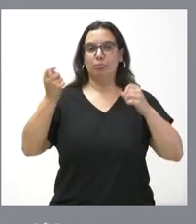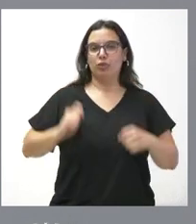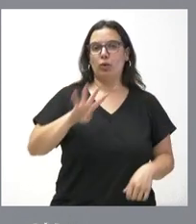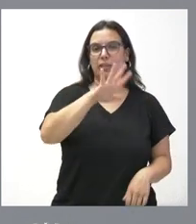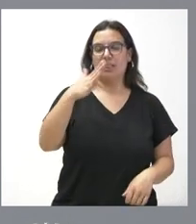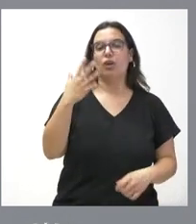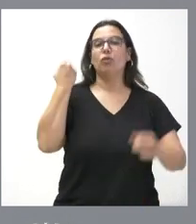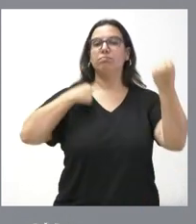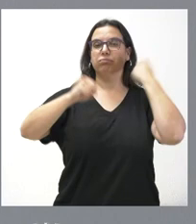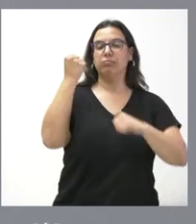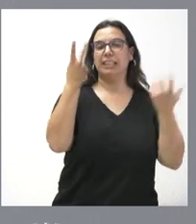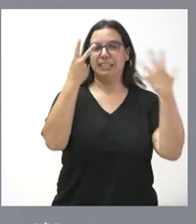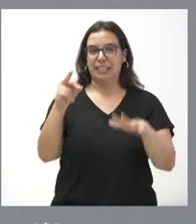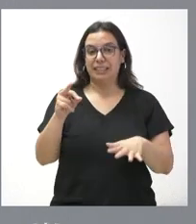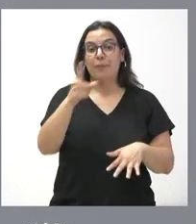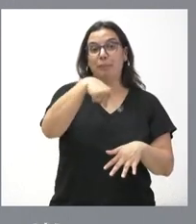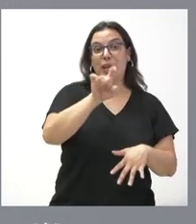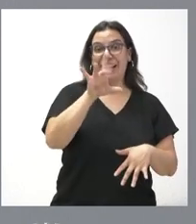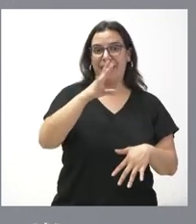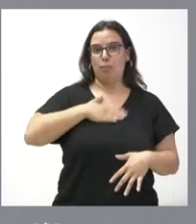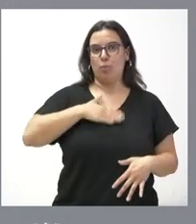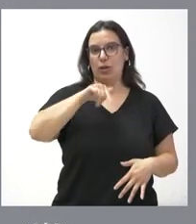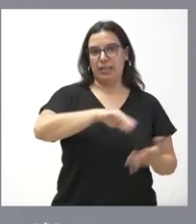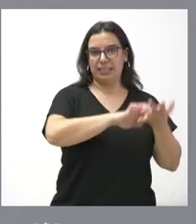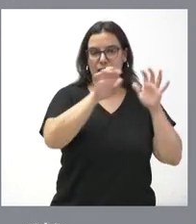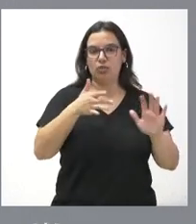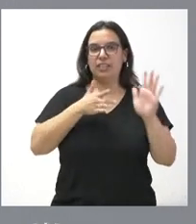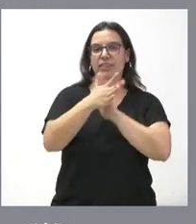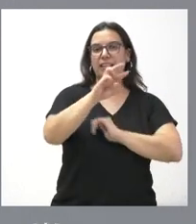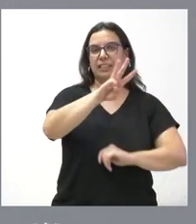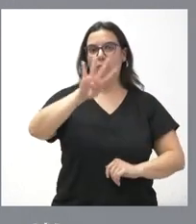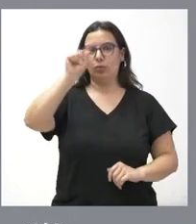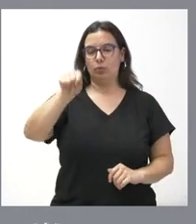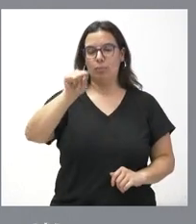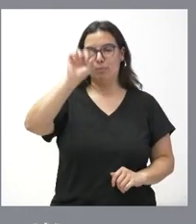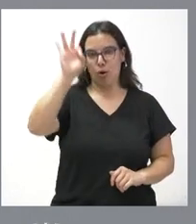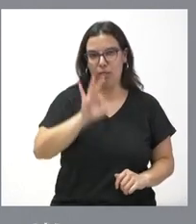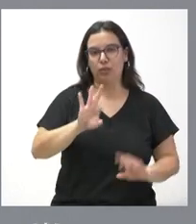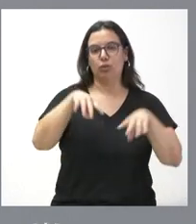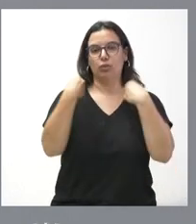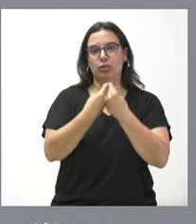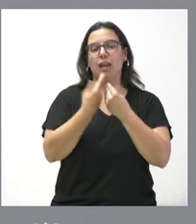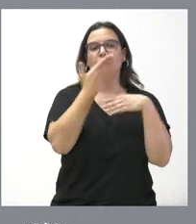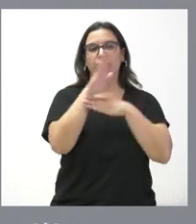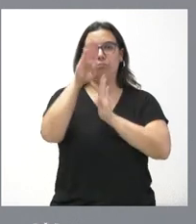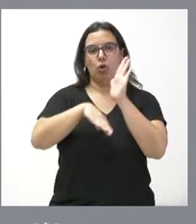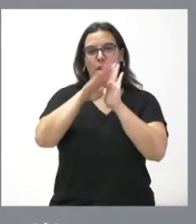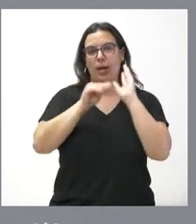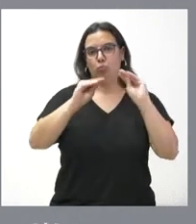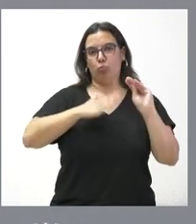presenta el 34% del total de la programación.